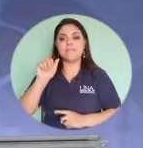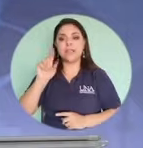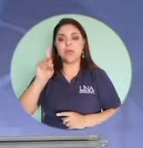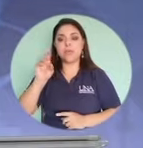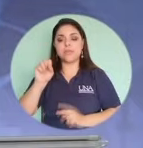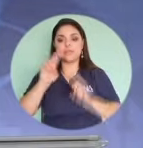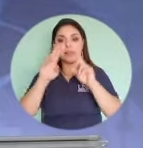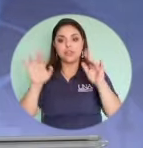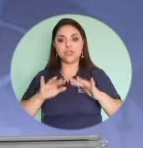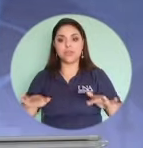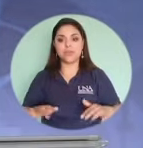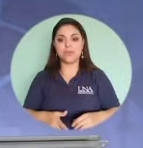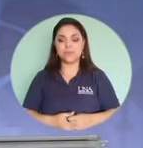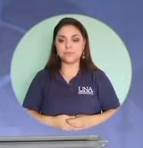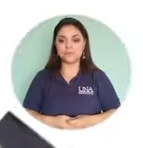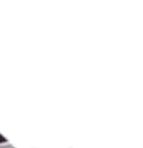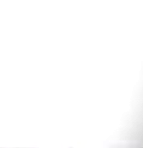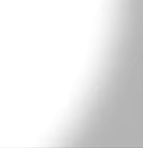fraudes electrónicos.